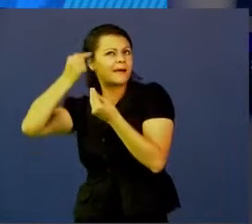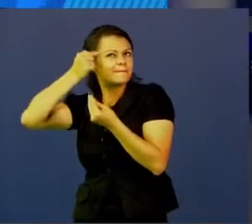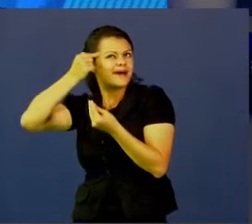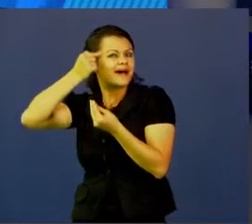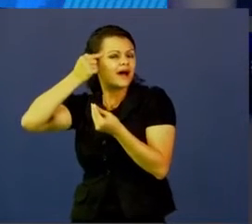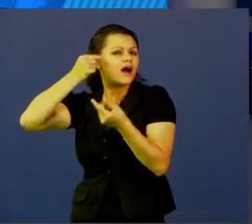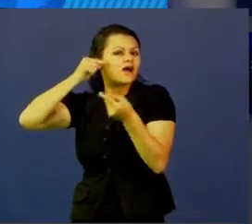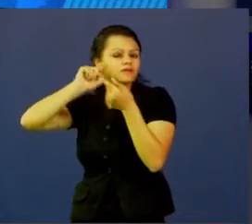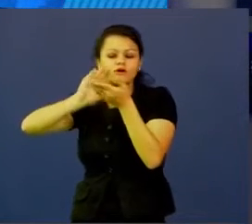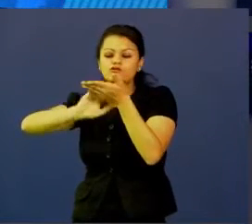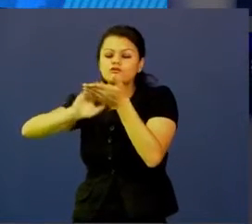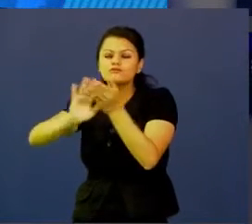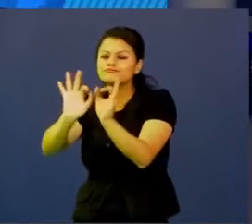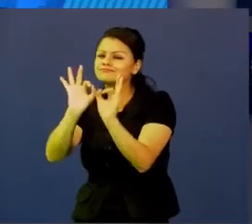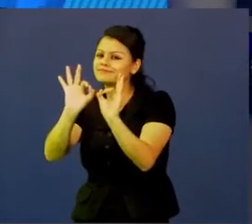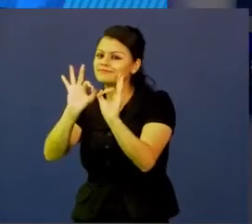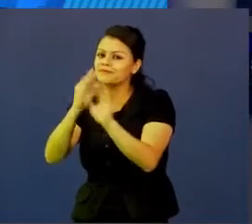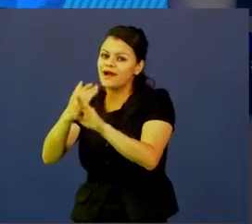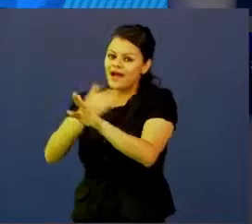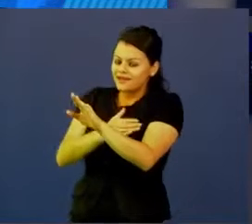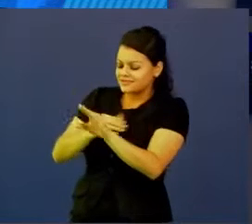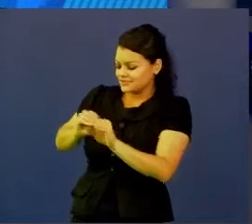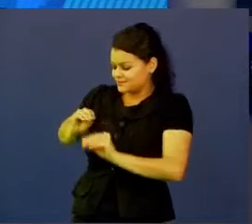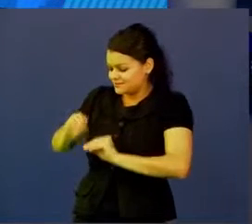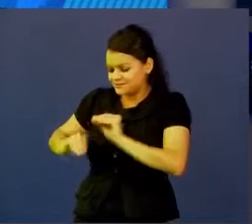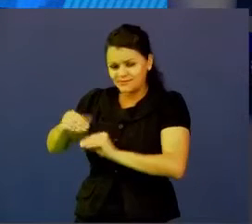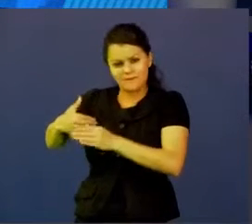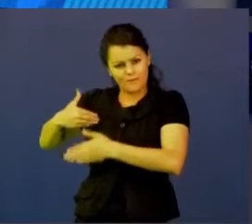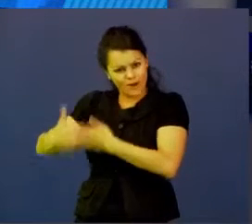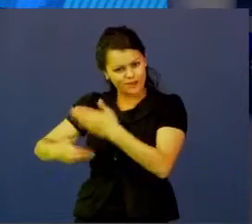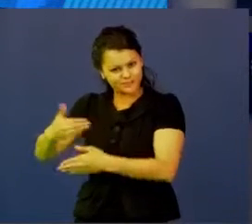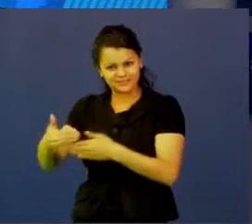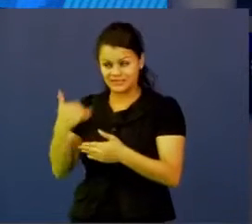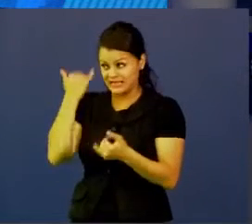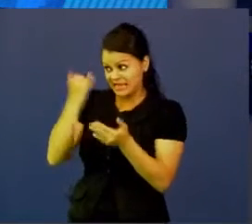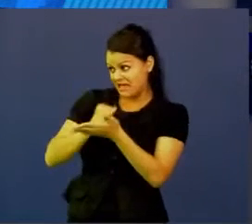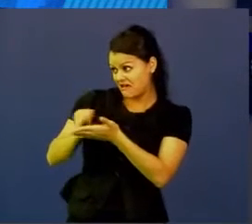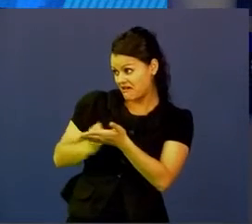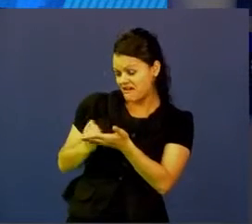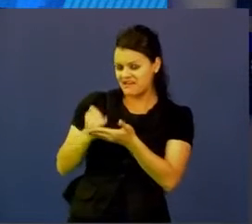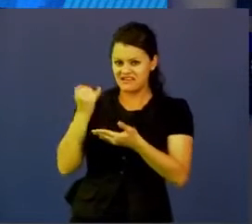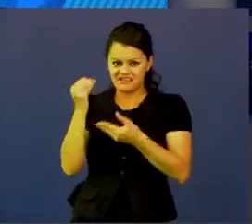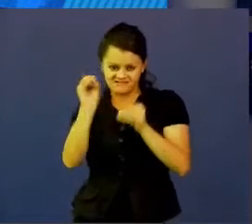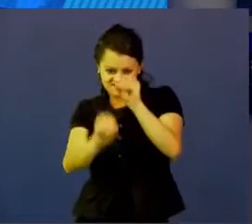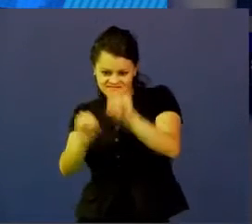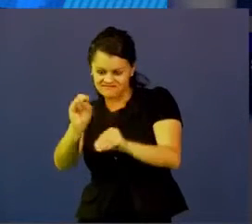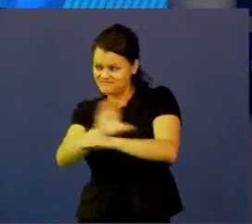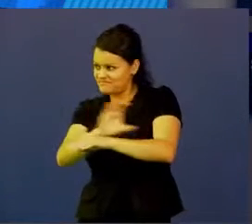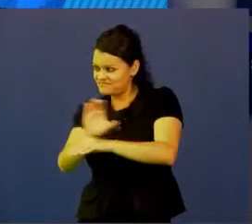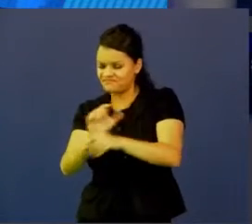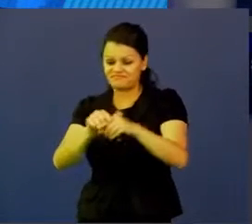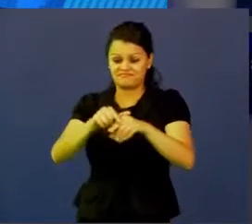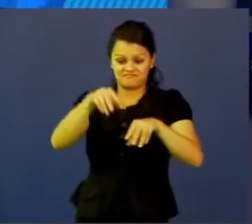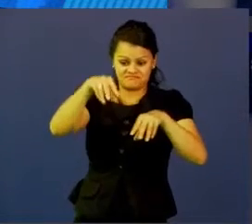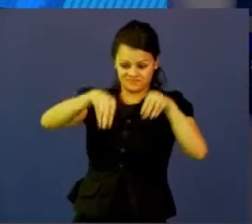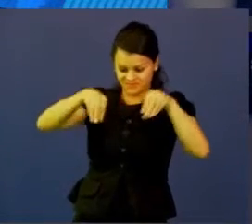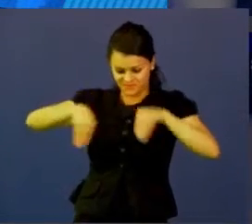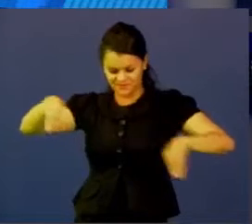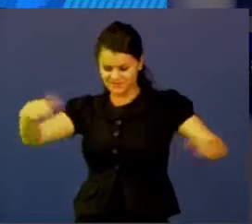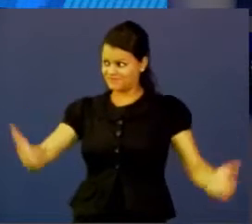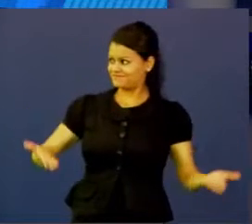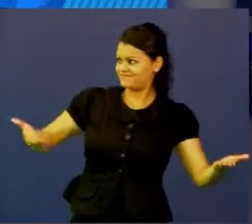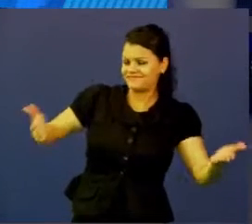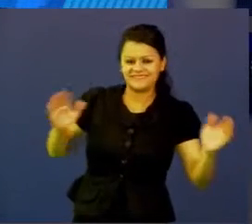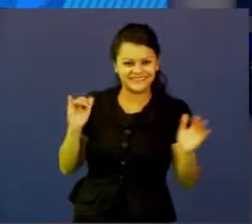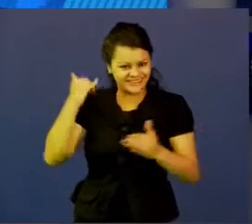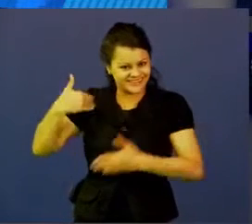una solución óptima a través del prototipado secuencial, como lo veíamos en el ejemplo del arquitecto, desde papel, desde un boceto, hasta una